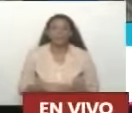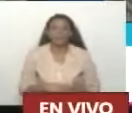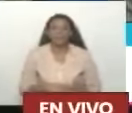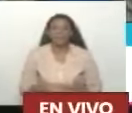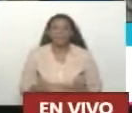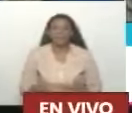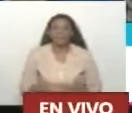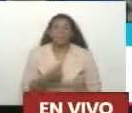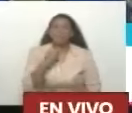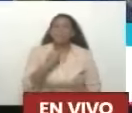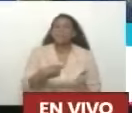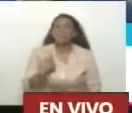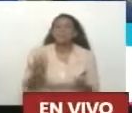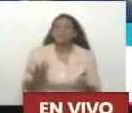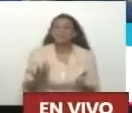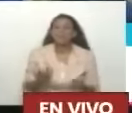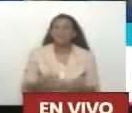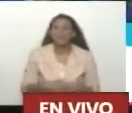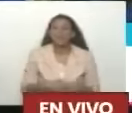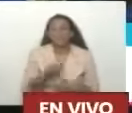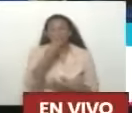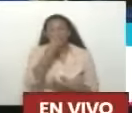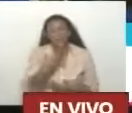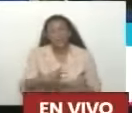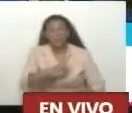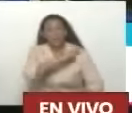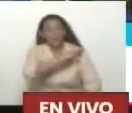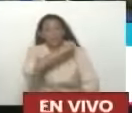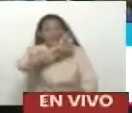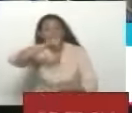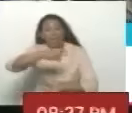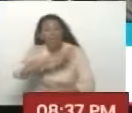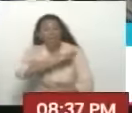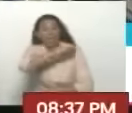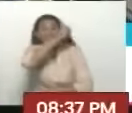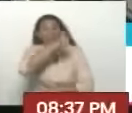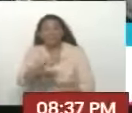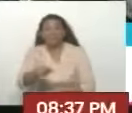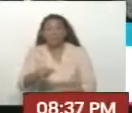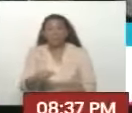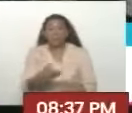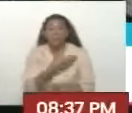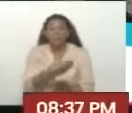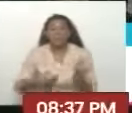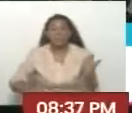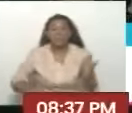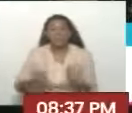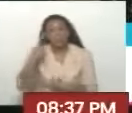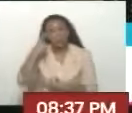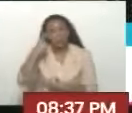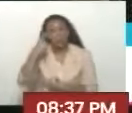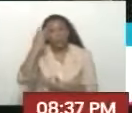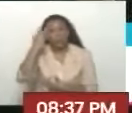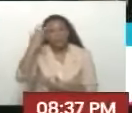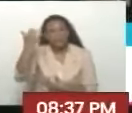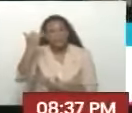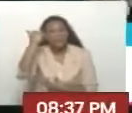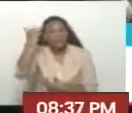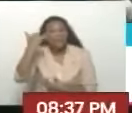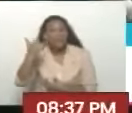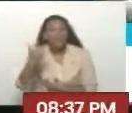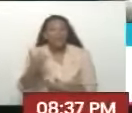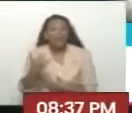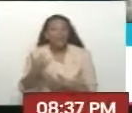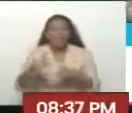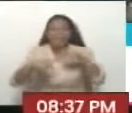¿Qué dice Héctor? Bueno jefe Yo cargo una contentura Como me dijo Una comunera hoy En vivo